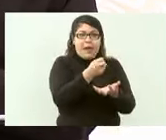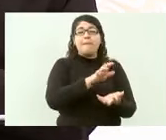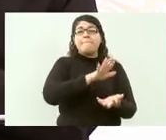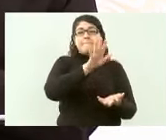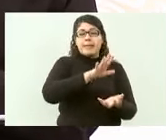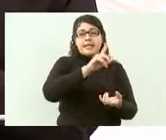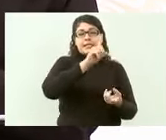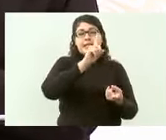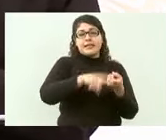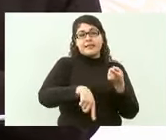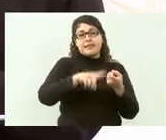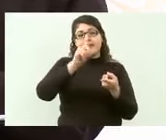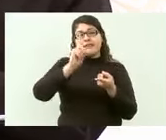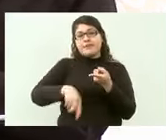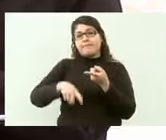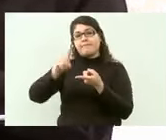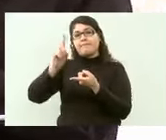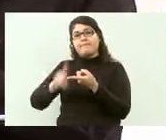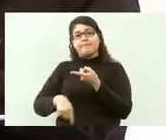quitarles mercado